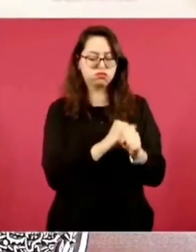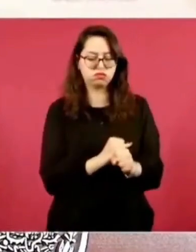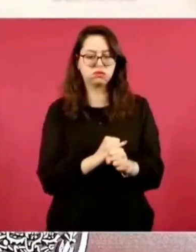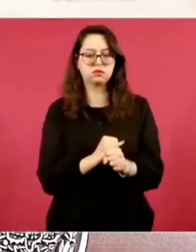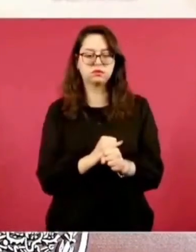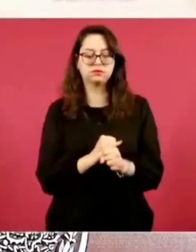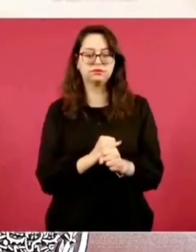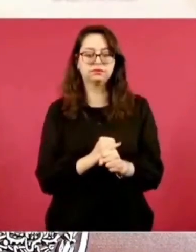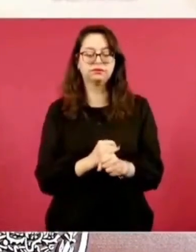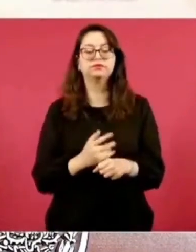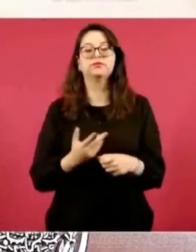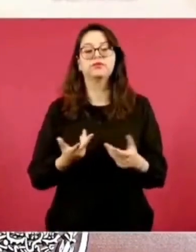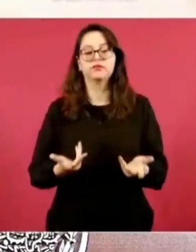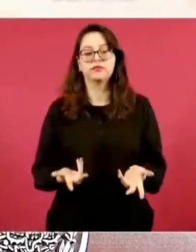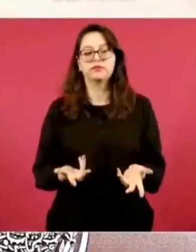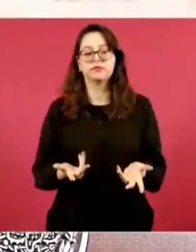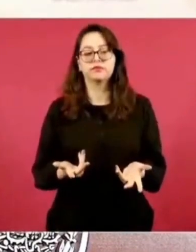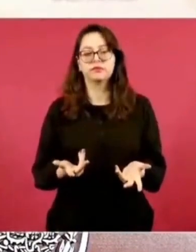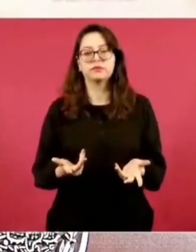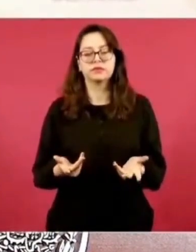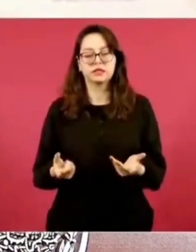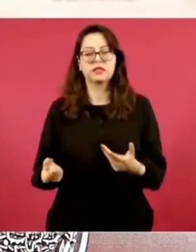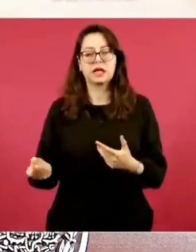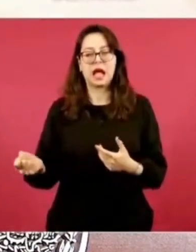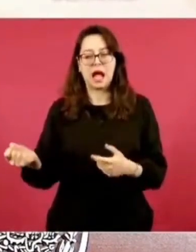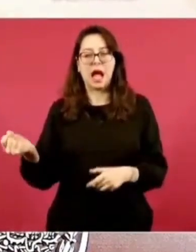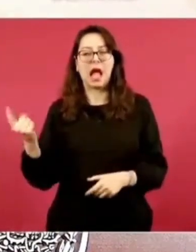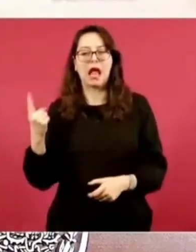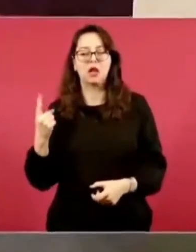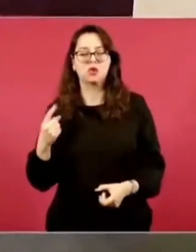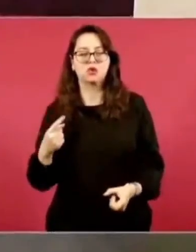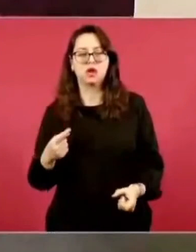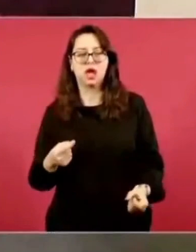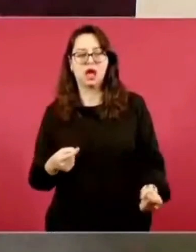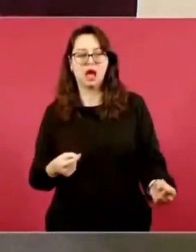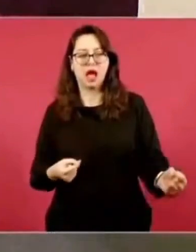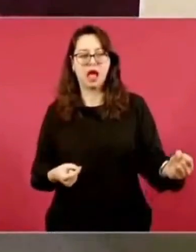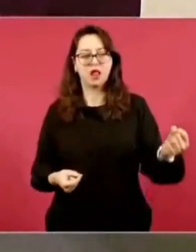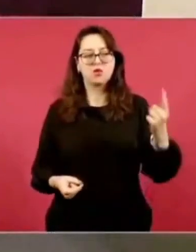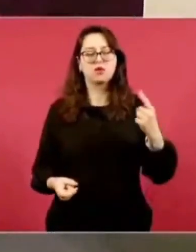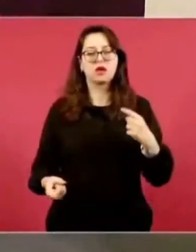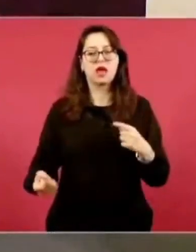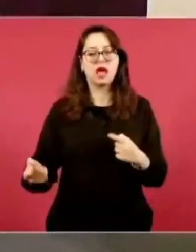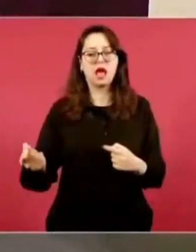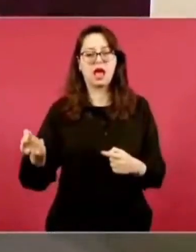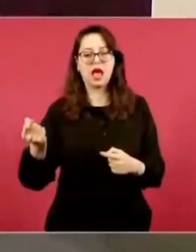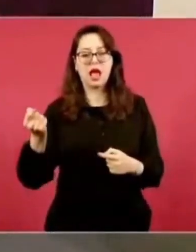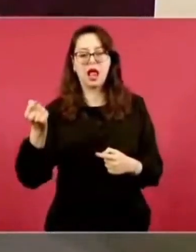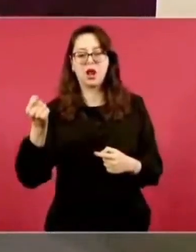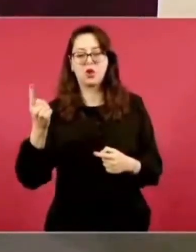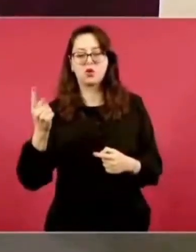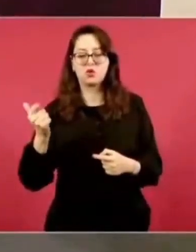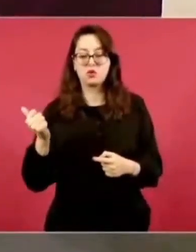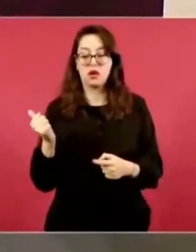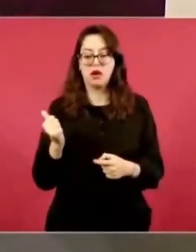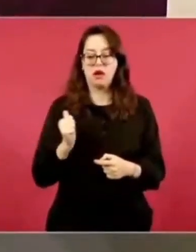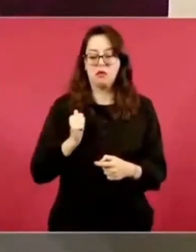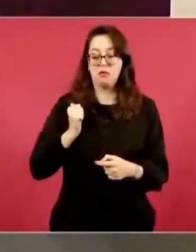y fueron muy pocas las que le hicieron caso, no puedo mencionar a la señora,